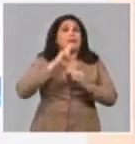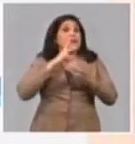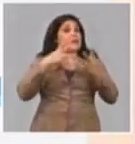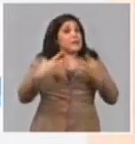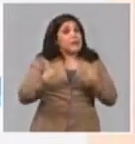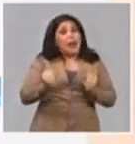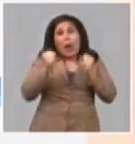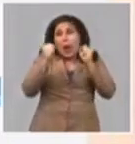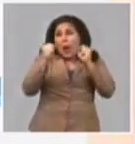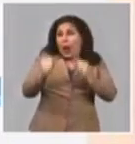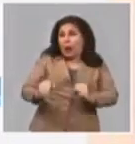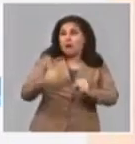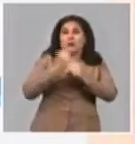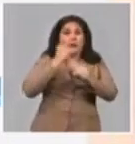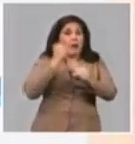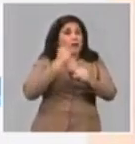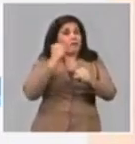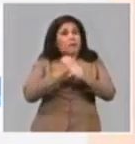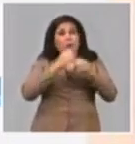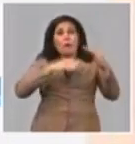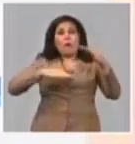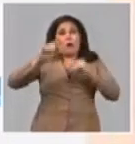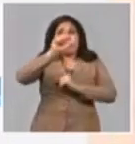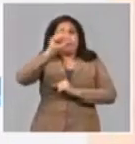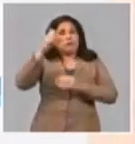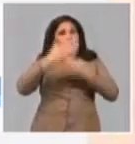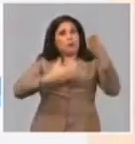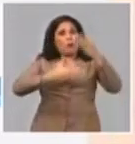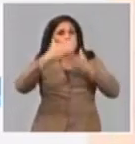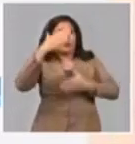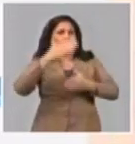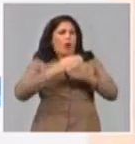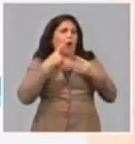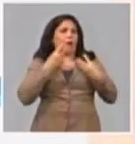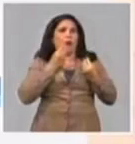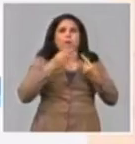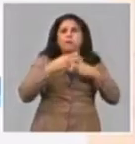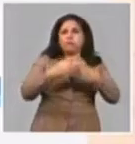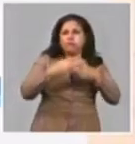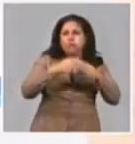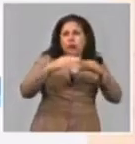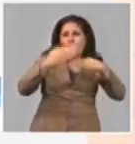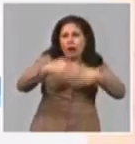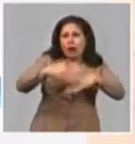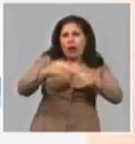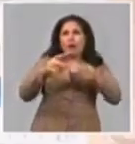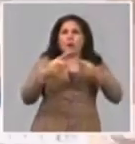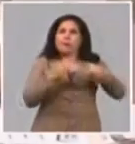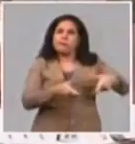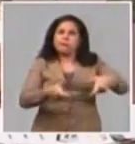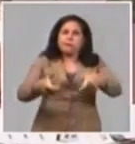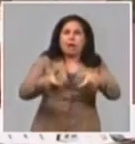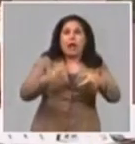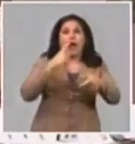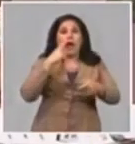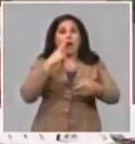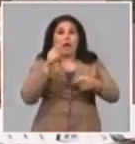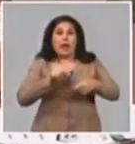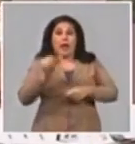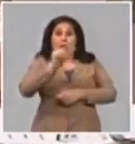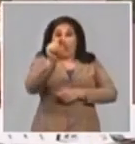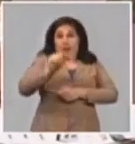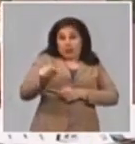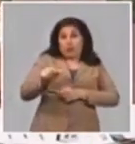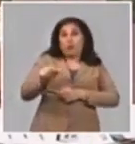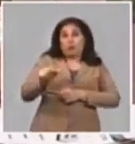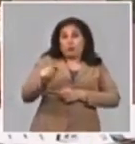que estamos haciendo trabajo junto con el Ministerio de la Construcción para poder dinamitar en el río y trasvasar